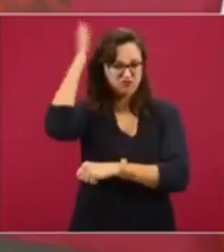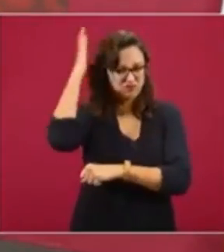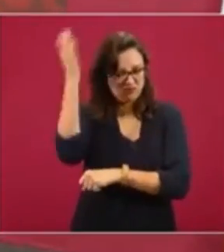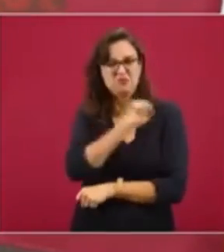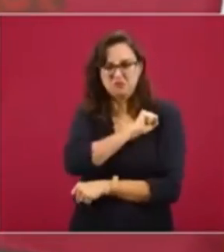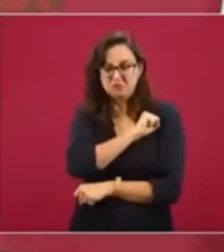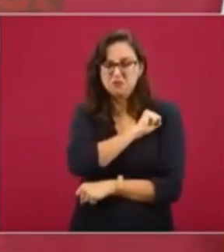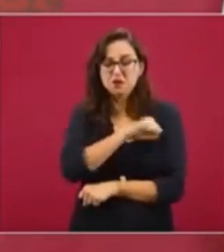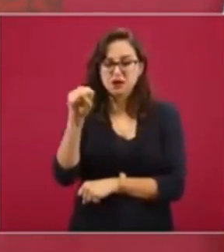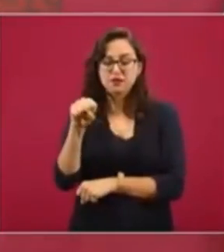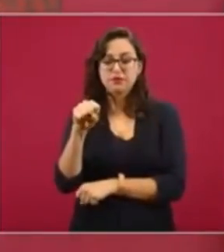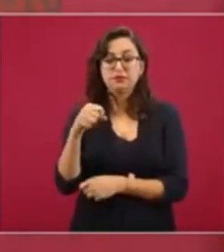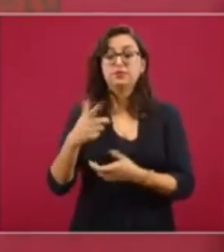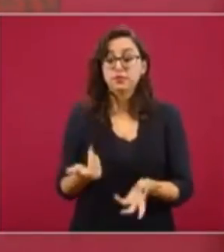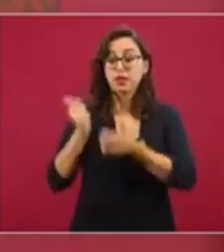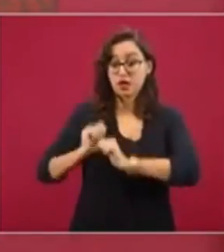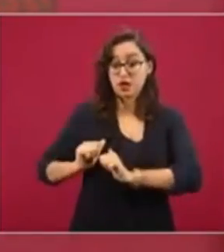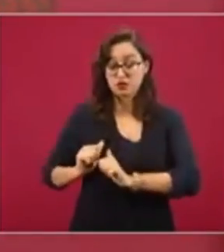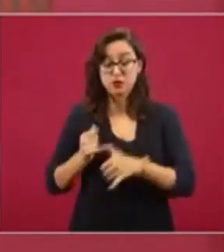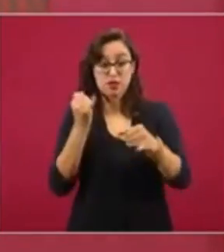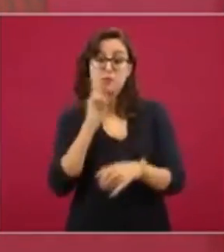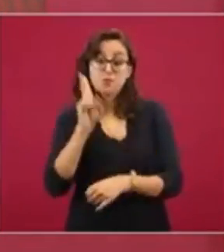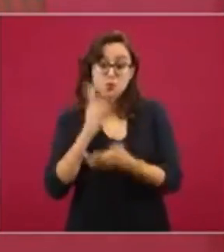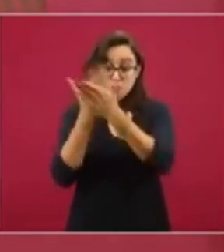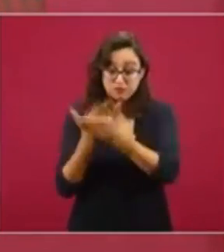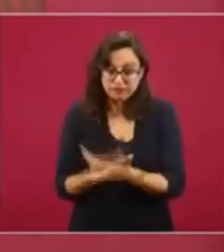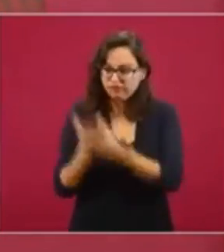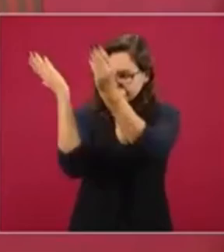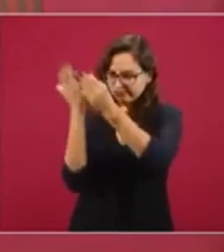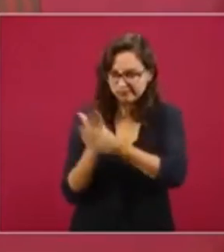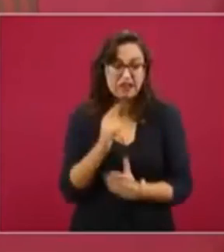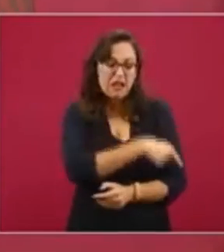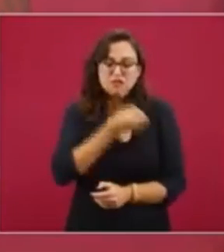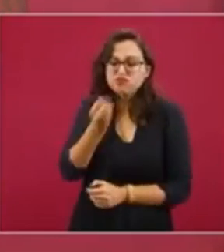y la autoridad que investiga tenga elementos suficientes,